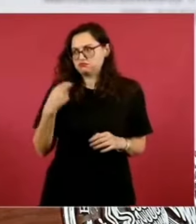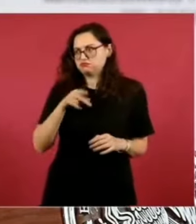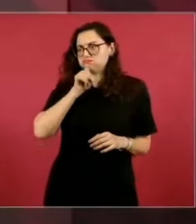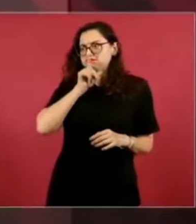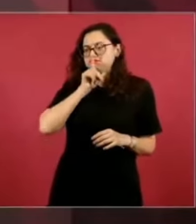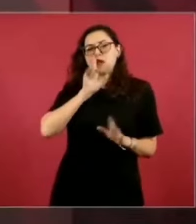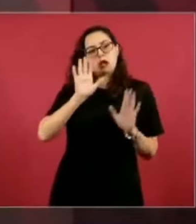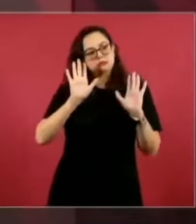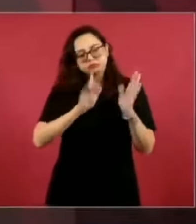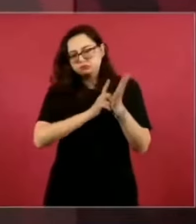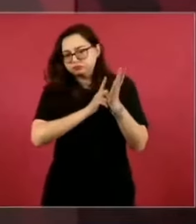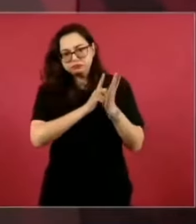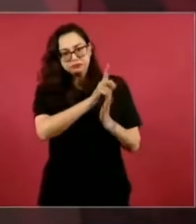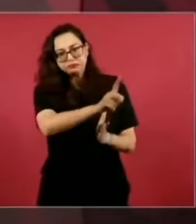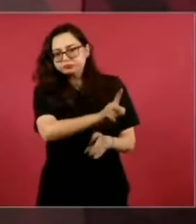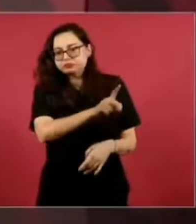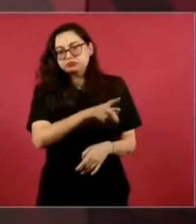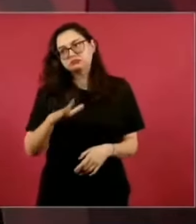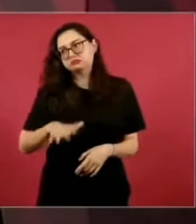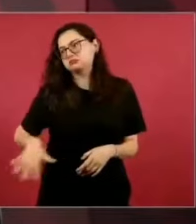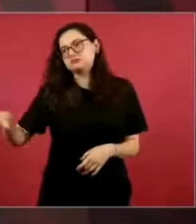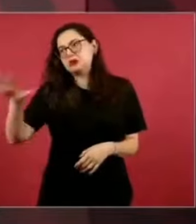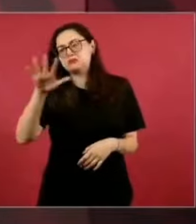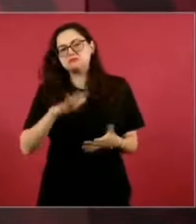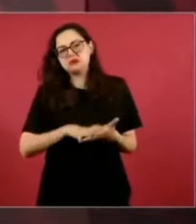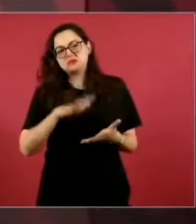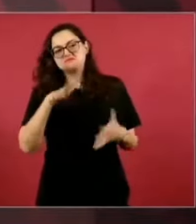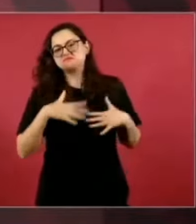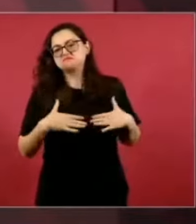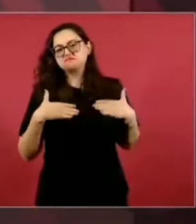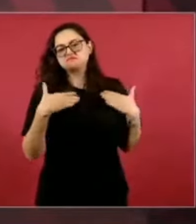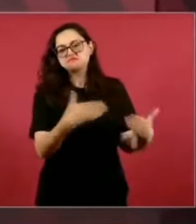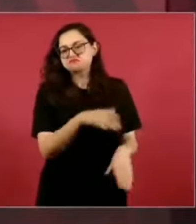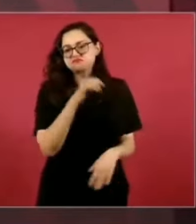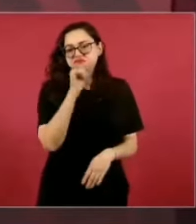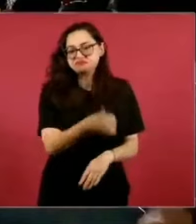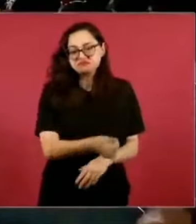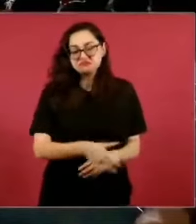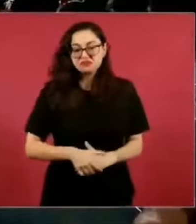en la época de la lucha revolucionaria,